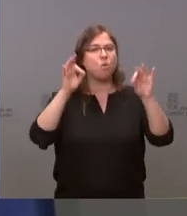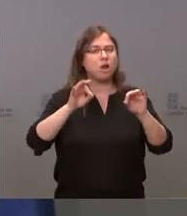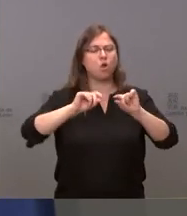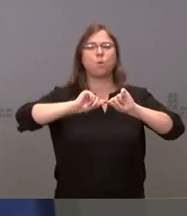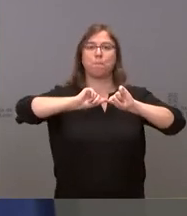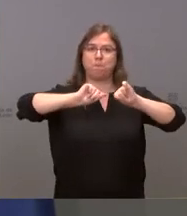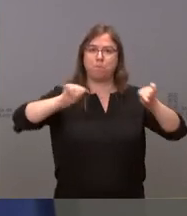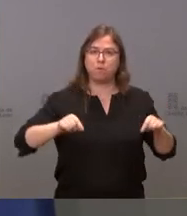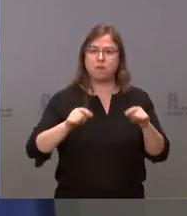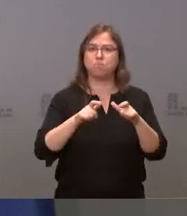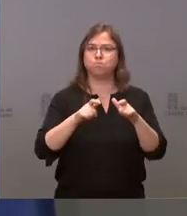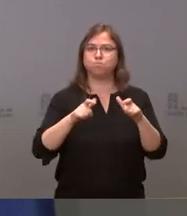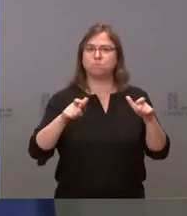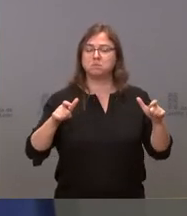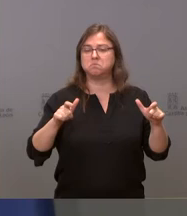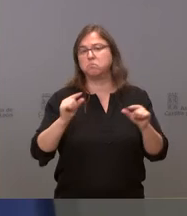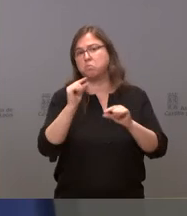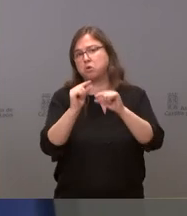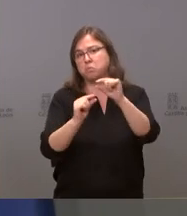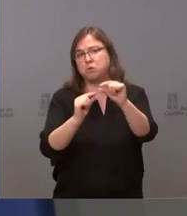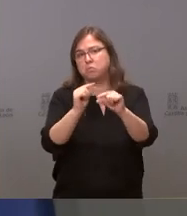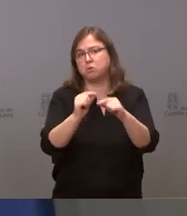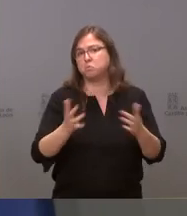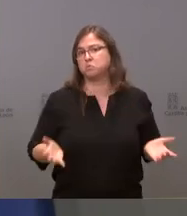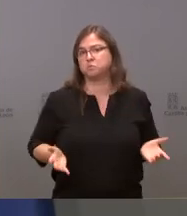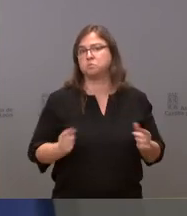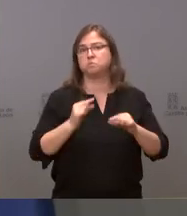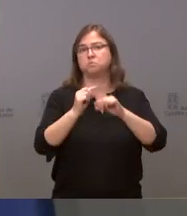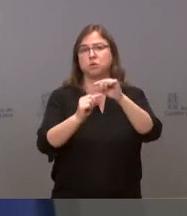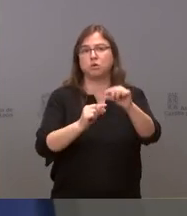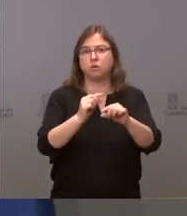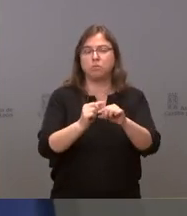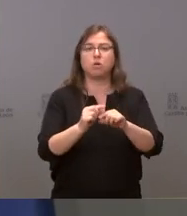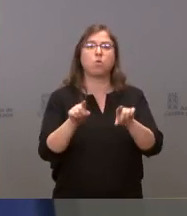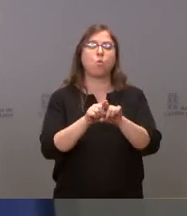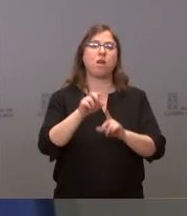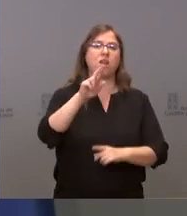crecimiento aún discreto, tiene un crecimiento en el RT.